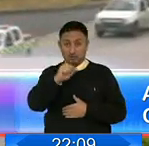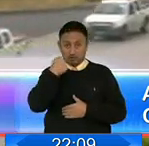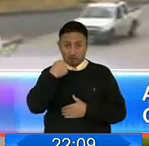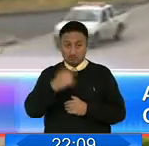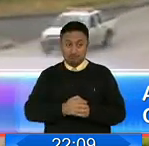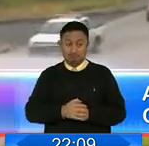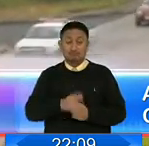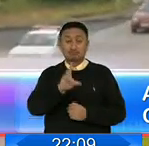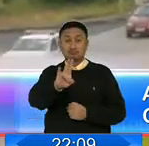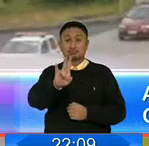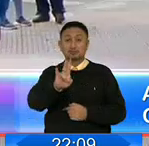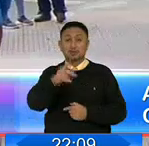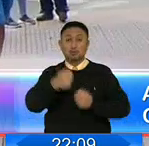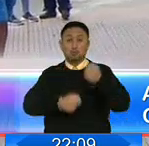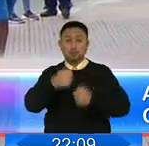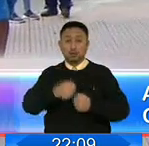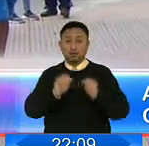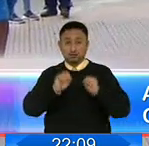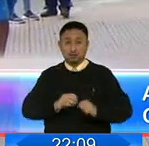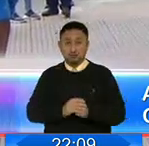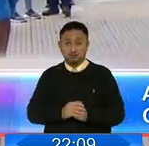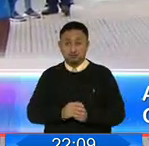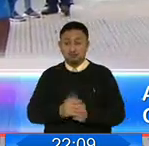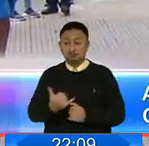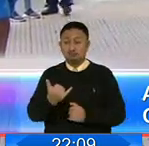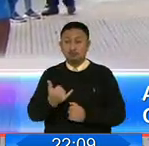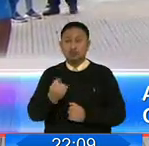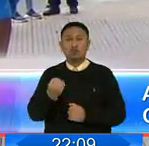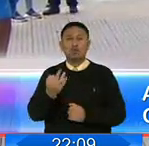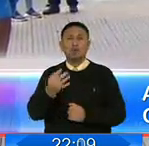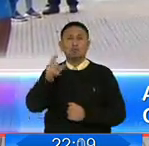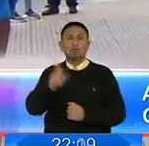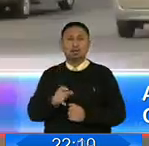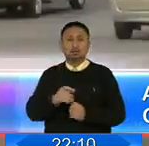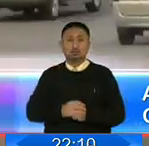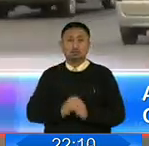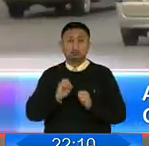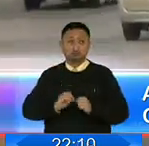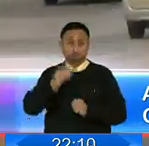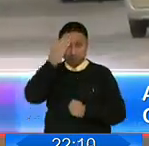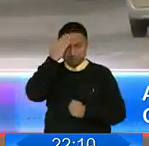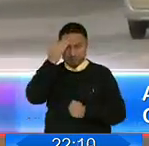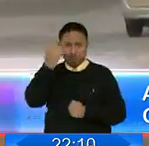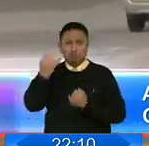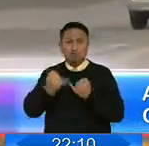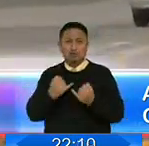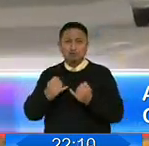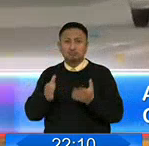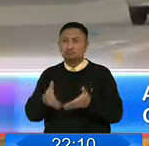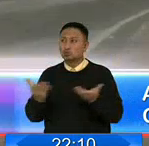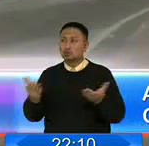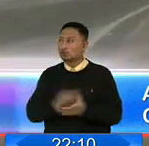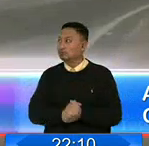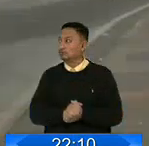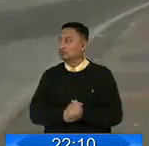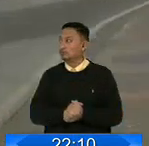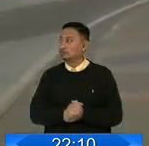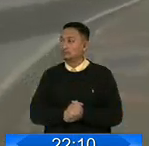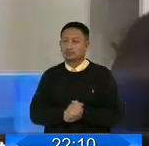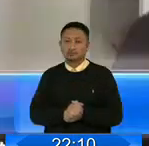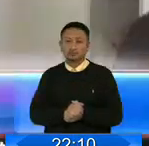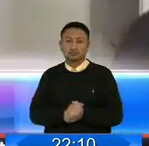conocer este 7 de mayo el mapeo realizado en el puerto principal para saber dónde se concentra el coronavirus. Una empresa